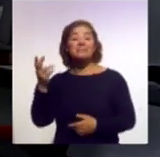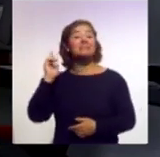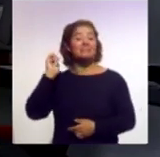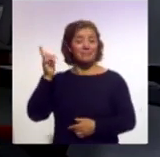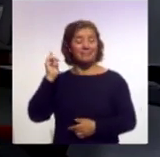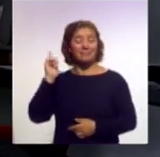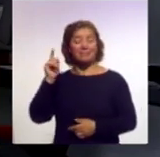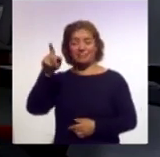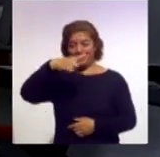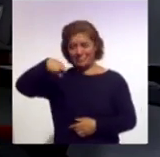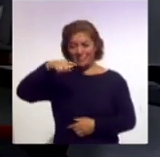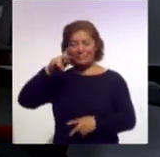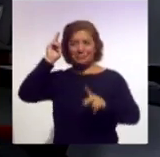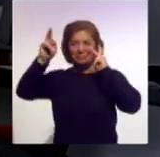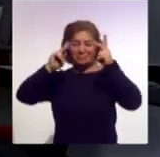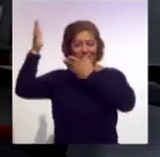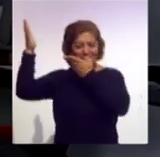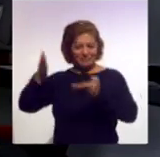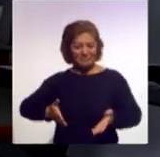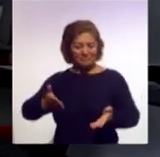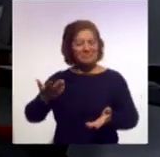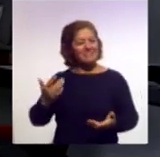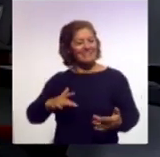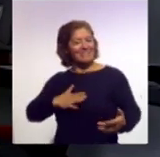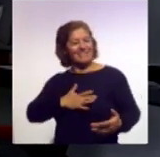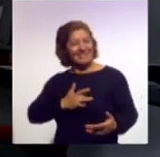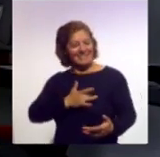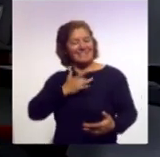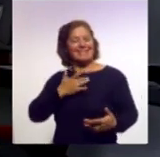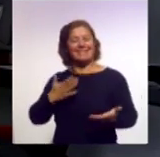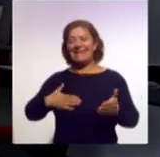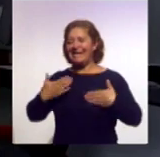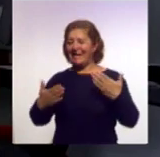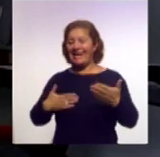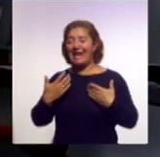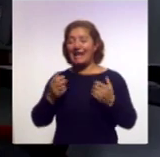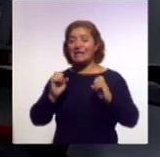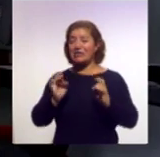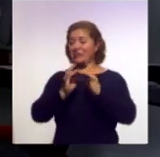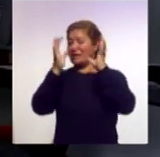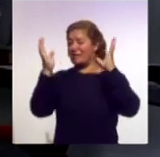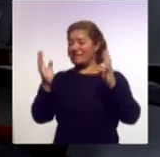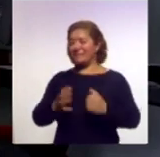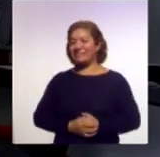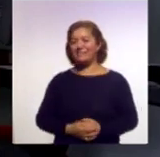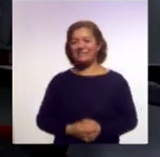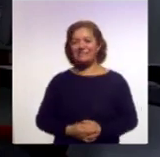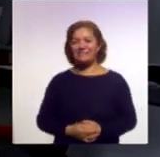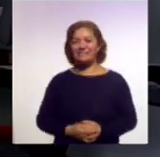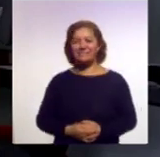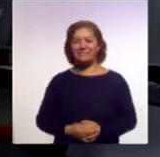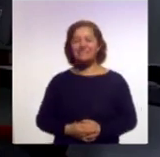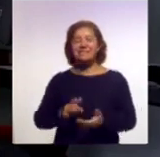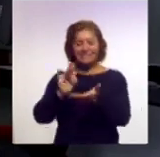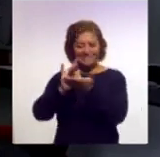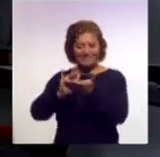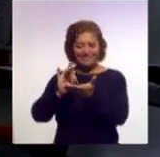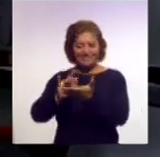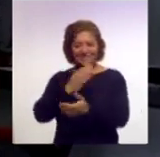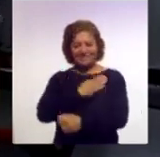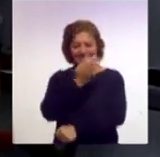su visita, que lleguen a disfrutar de muchas sorpresas y de un espectáculo increíble. Perfecto. Gracias, buenas tardes.